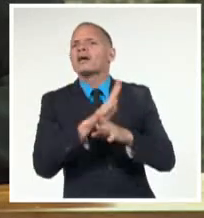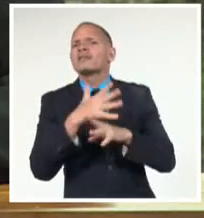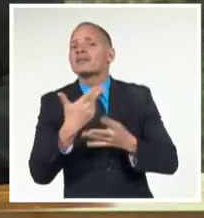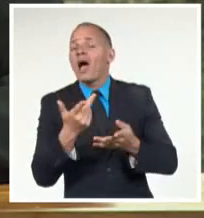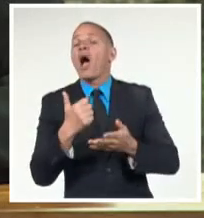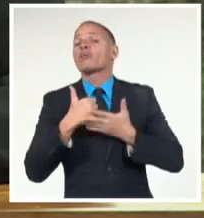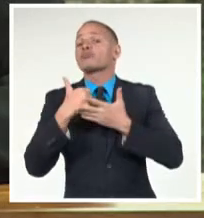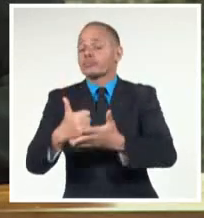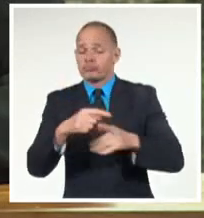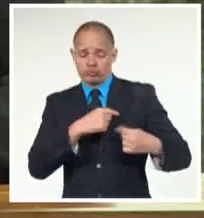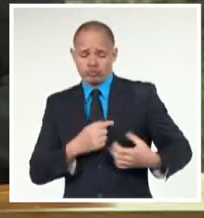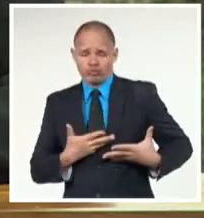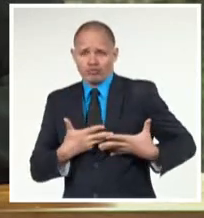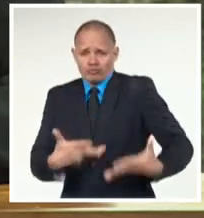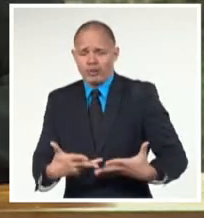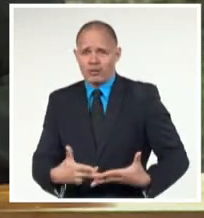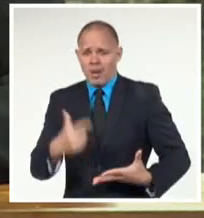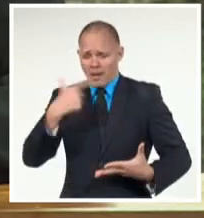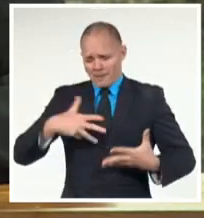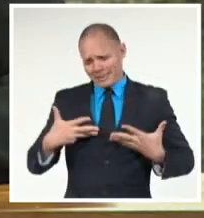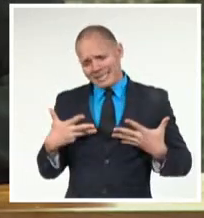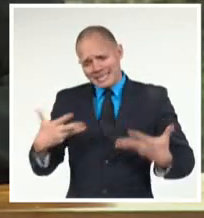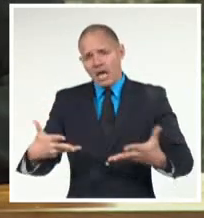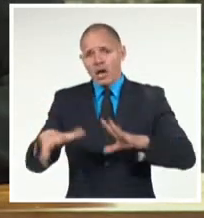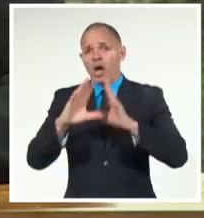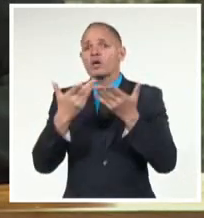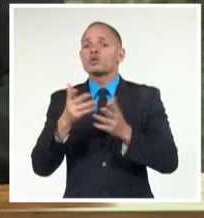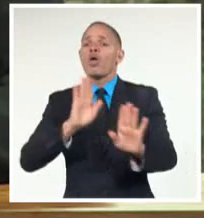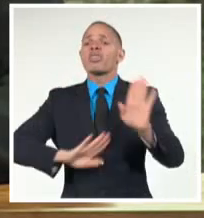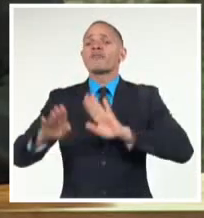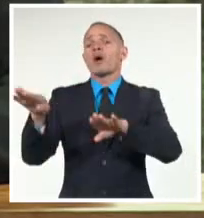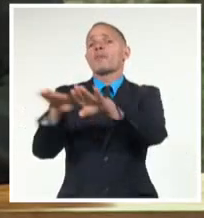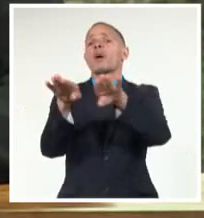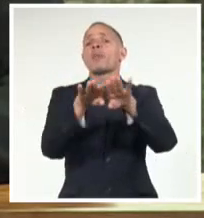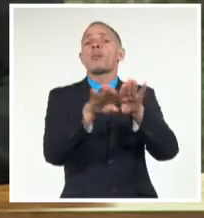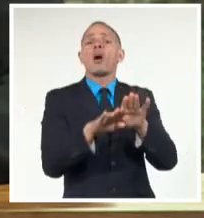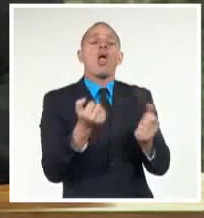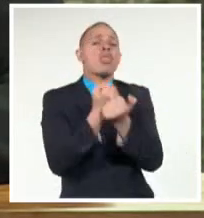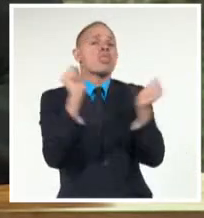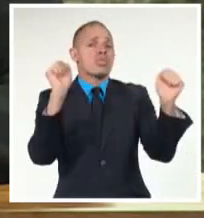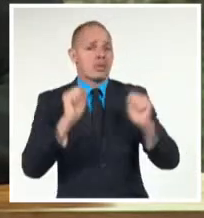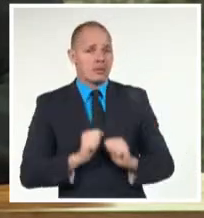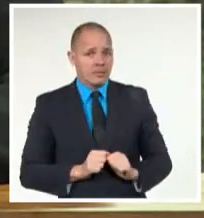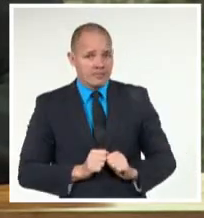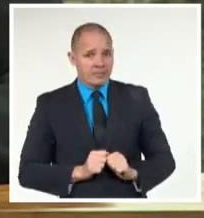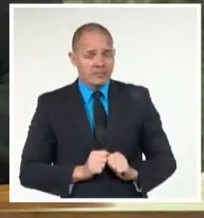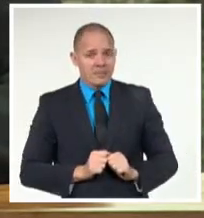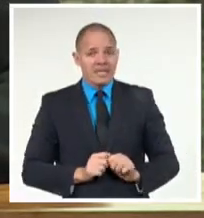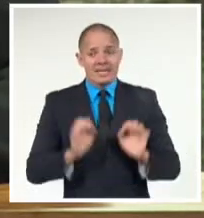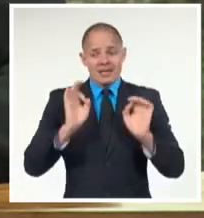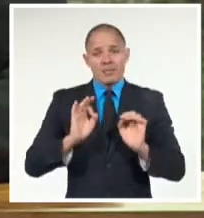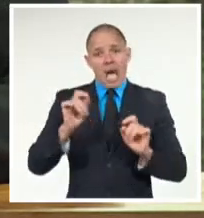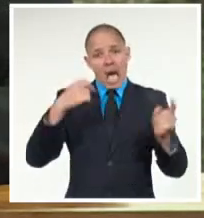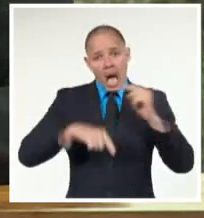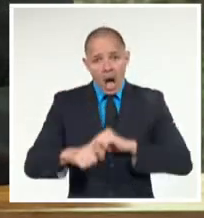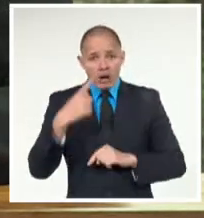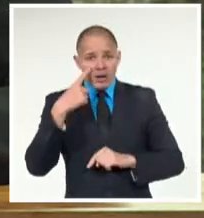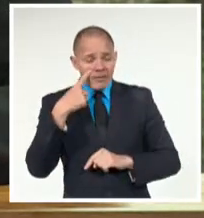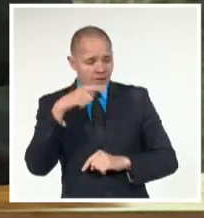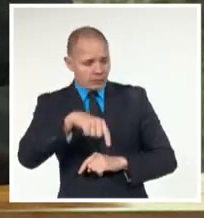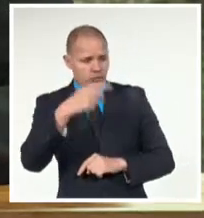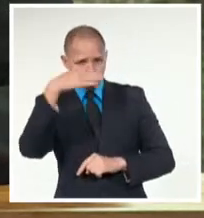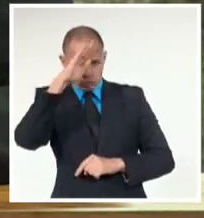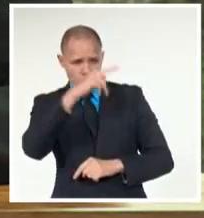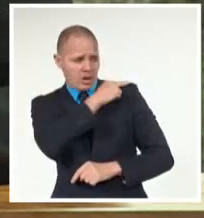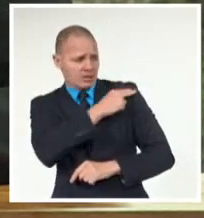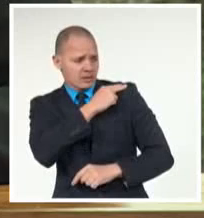internacionalismo, humanismo, igualdad plena y emancipación. En lo que compete a la nueva generación de dirigentes cubanos,